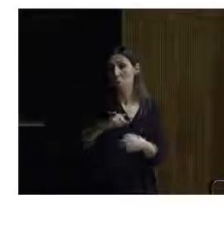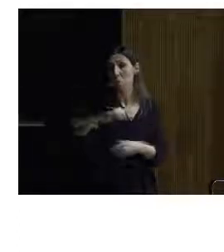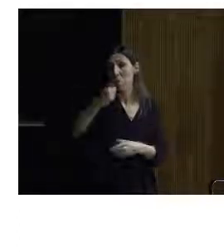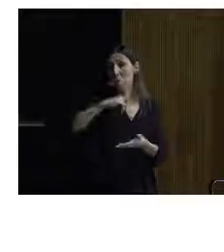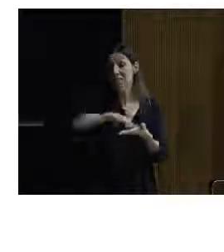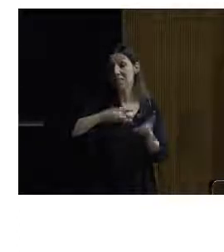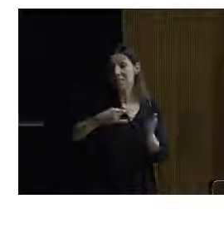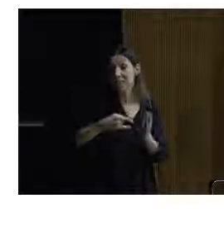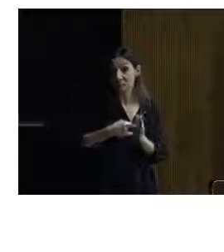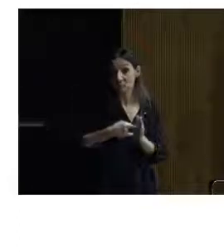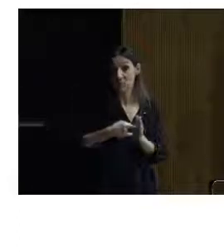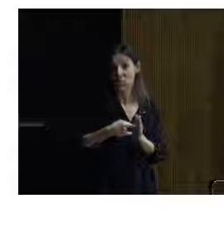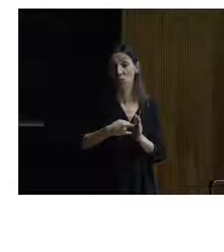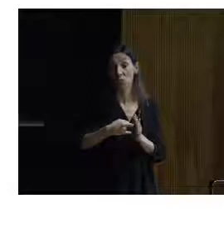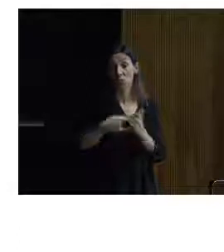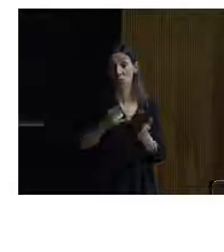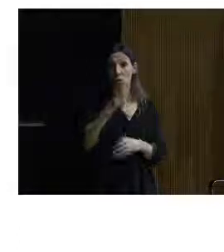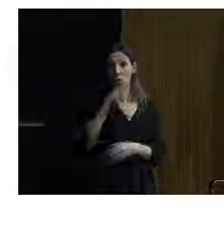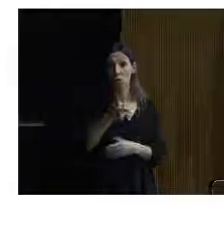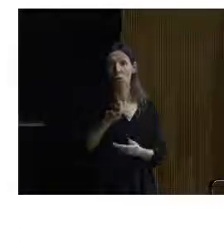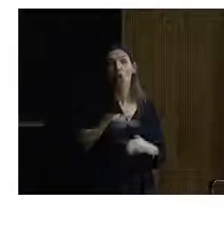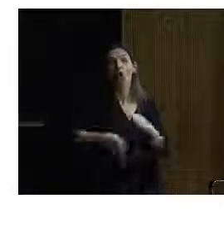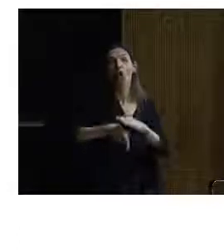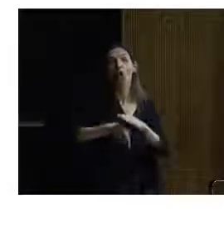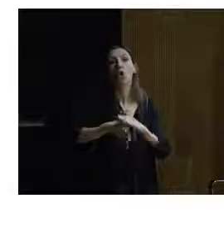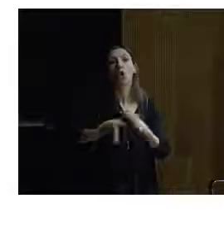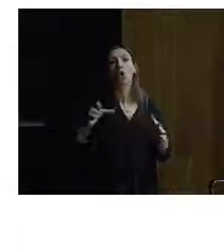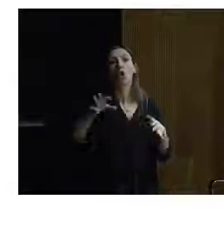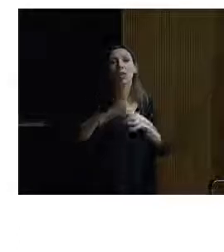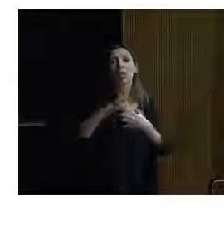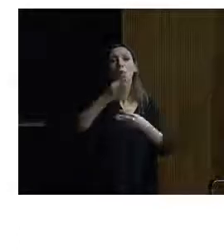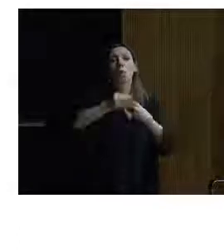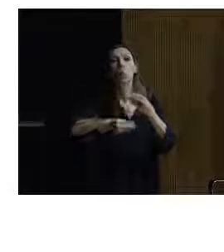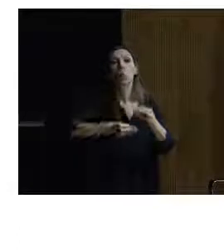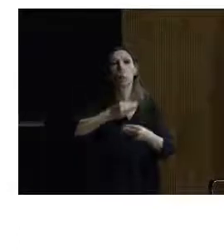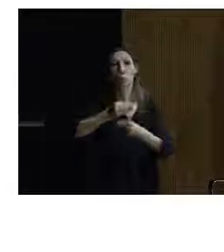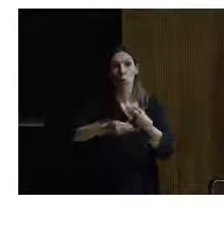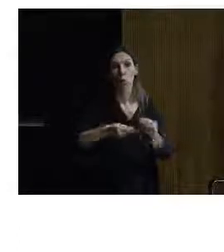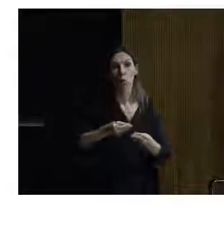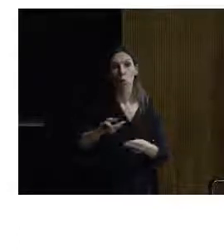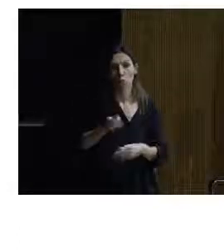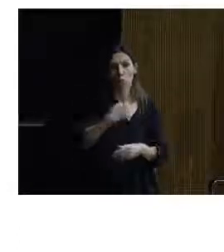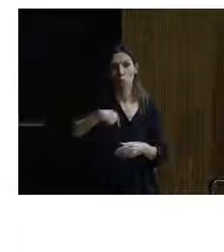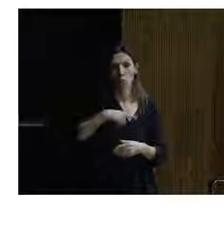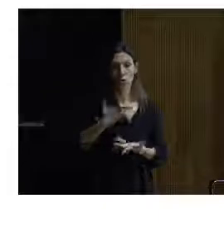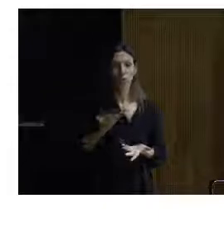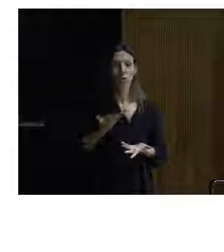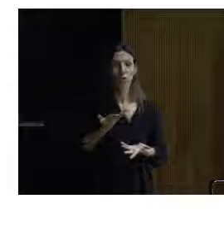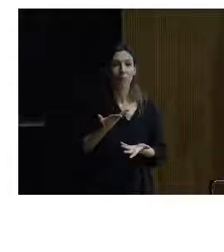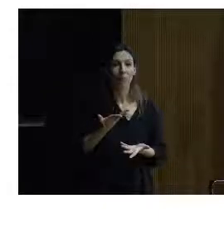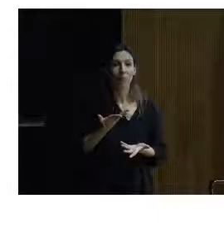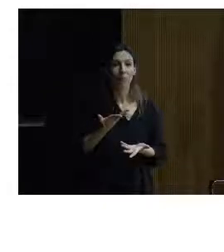anécdota en su historia. Por lo tanto, la continuidad tiene que ver con el uso. Nosotros actuamos sobre cosas que son objetos